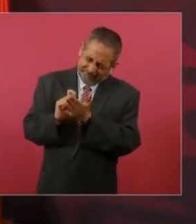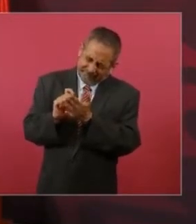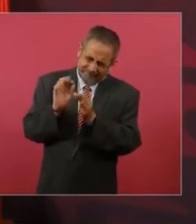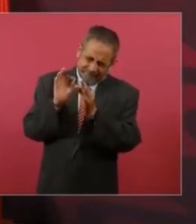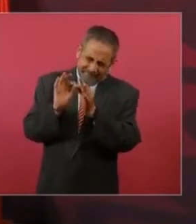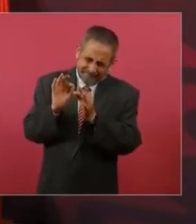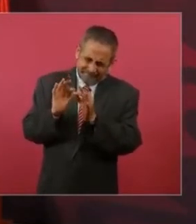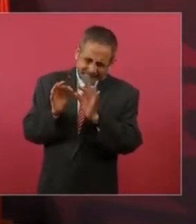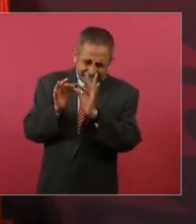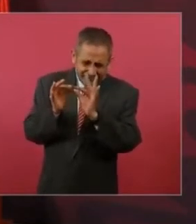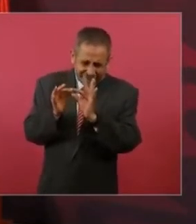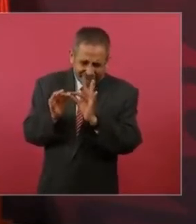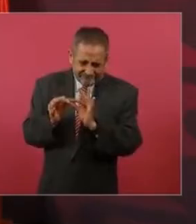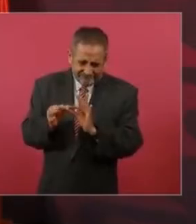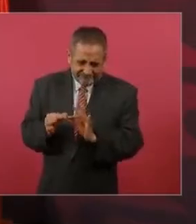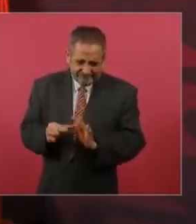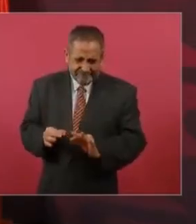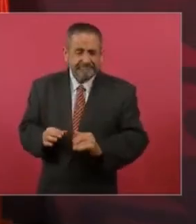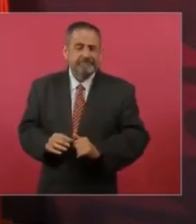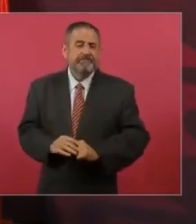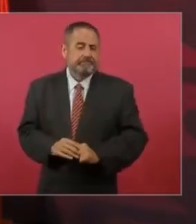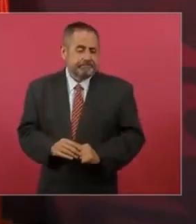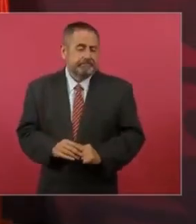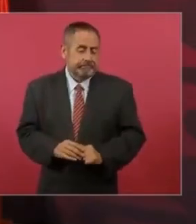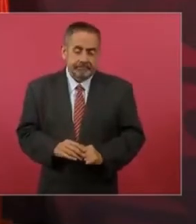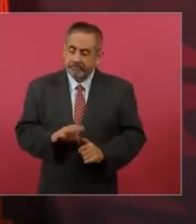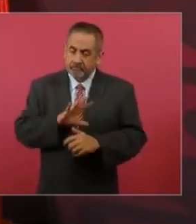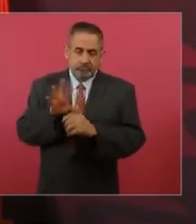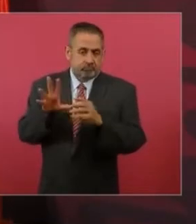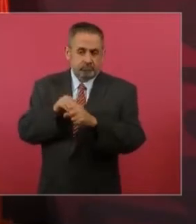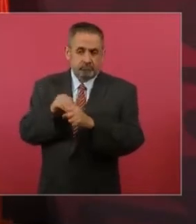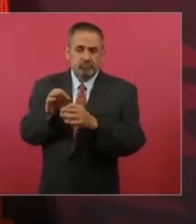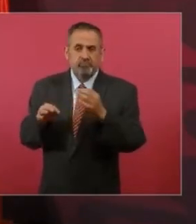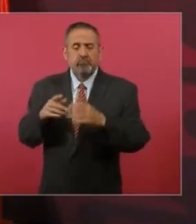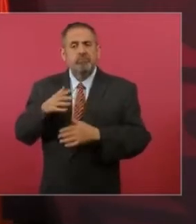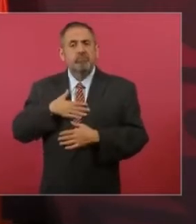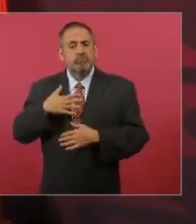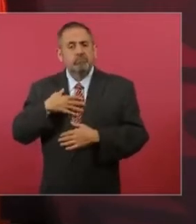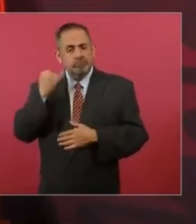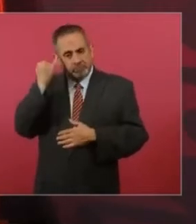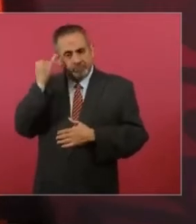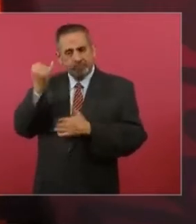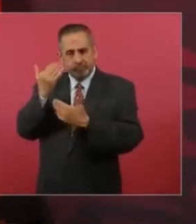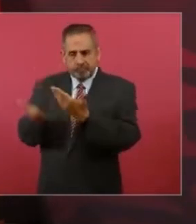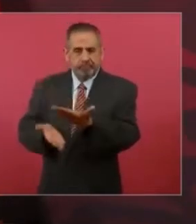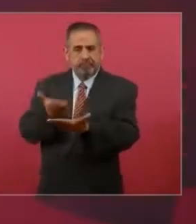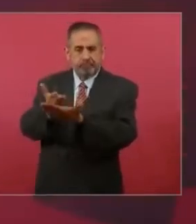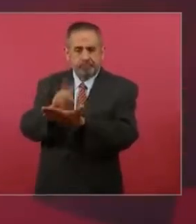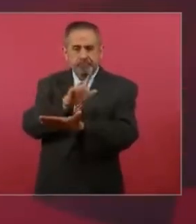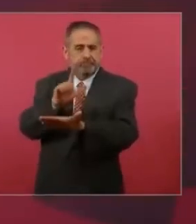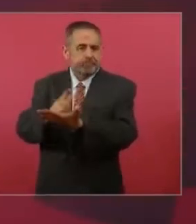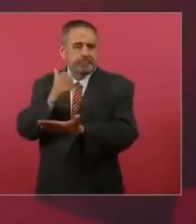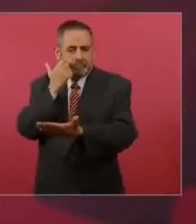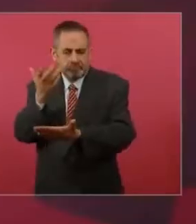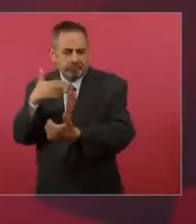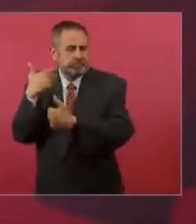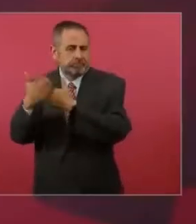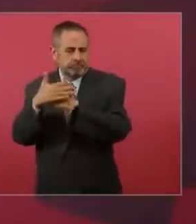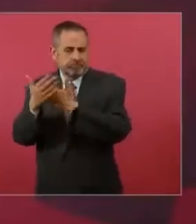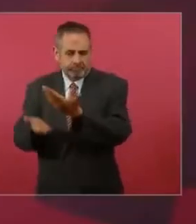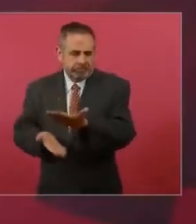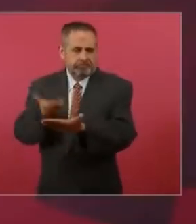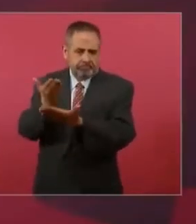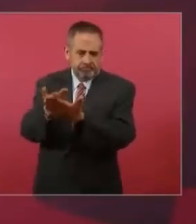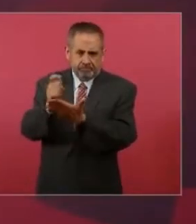todo. Entonces voy a mandar esa iniciativa de ley en su momento, nada más que